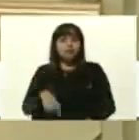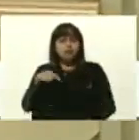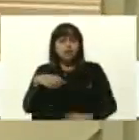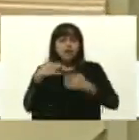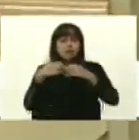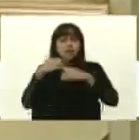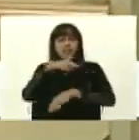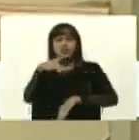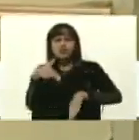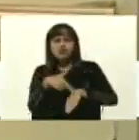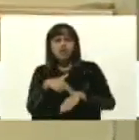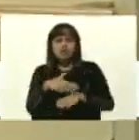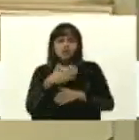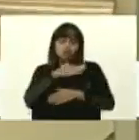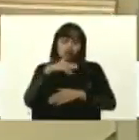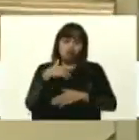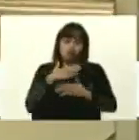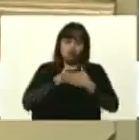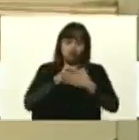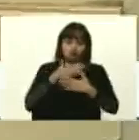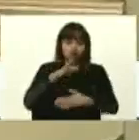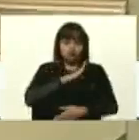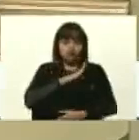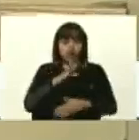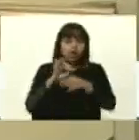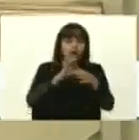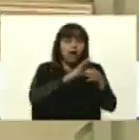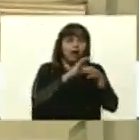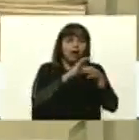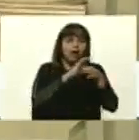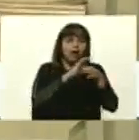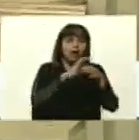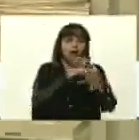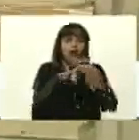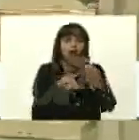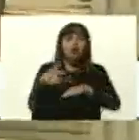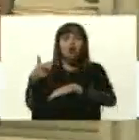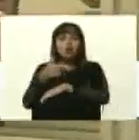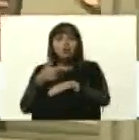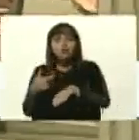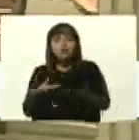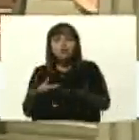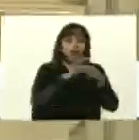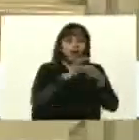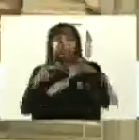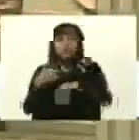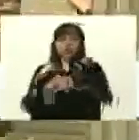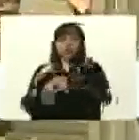nacional nuestra, es una alianza del gobierno nacional, gobernador, operativas,